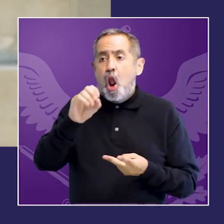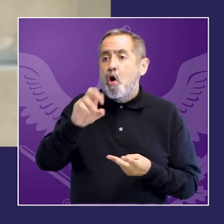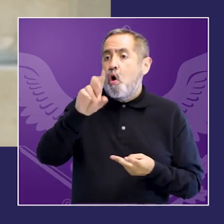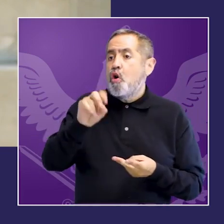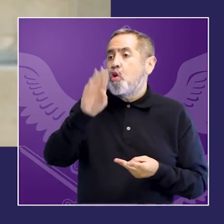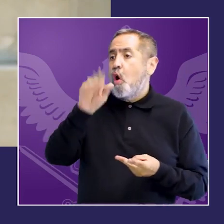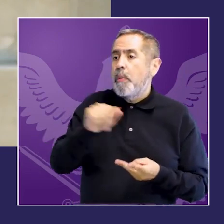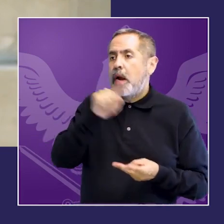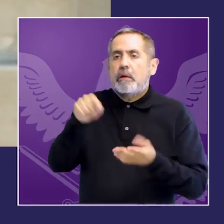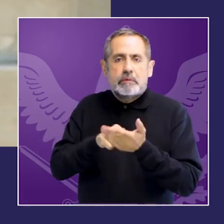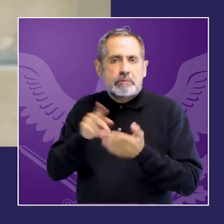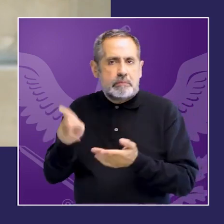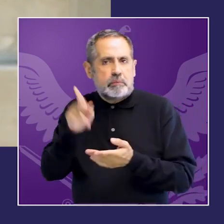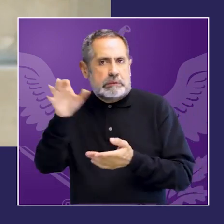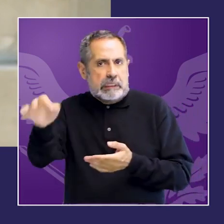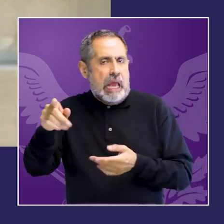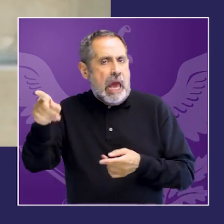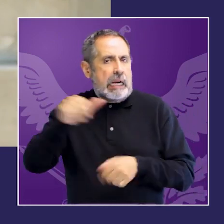de trabajo